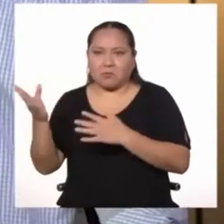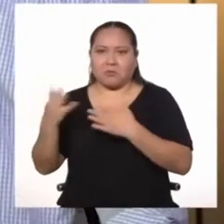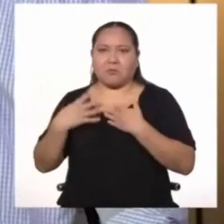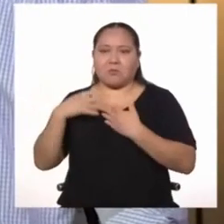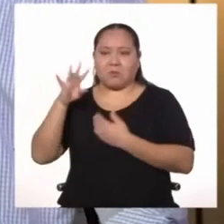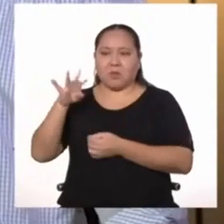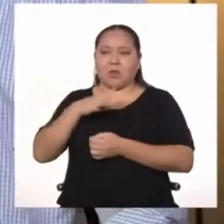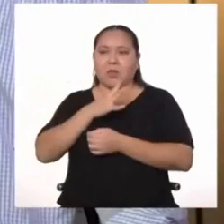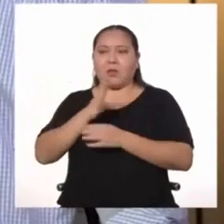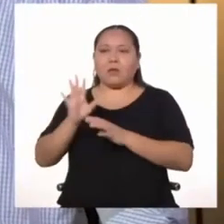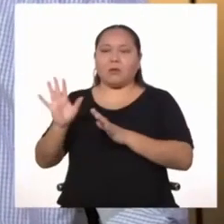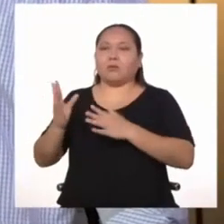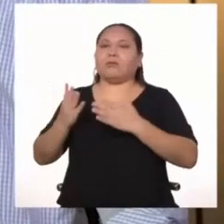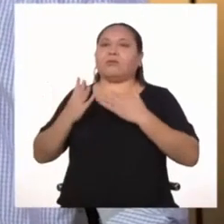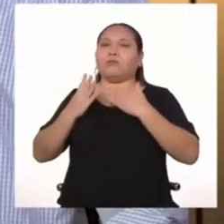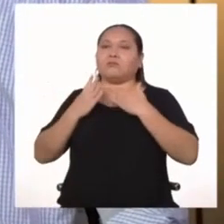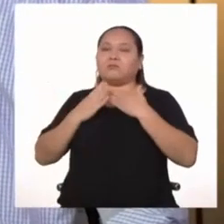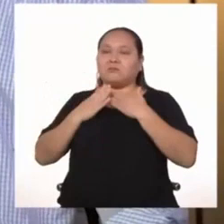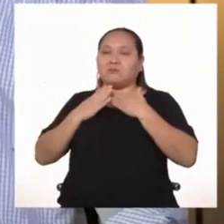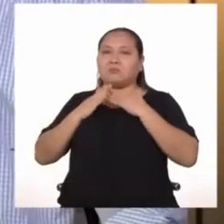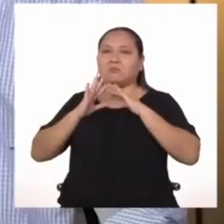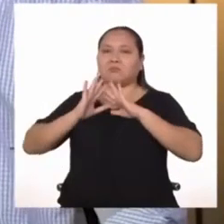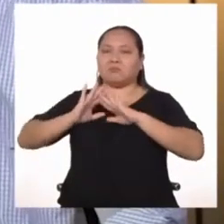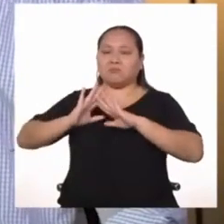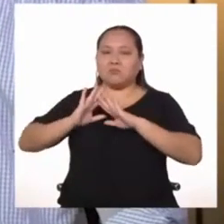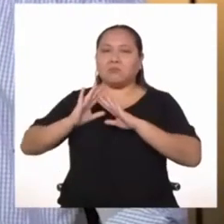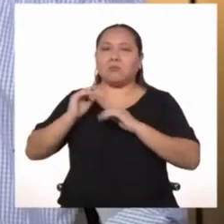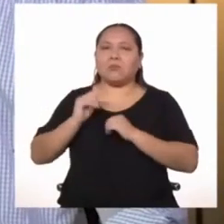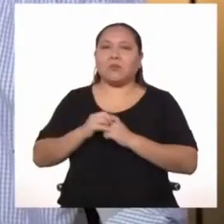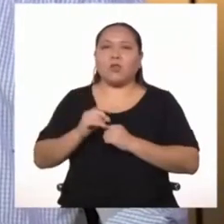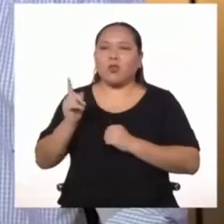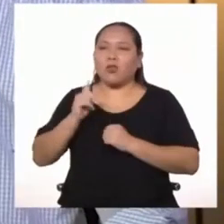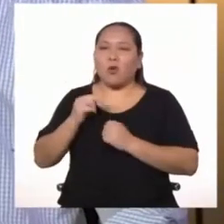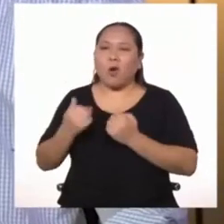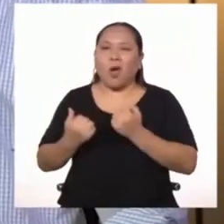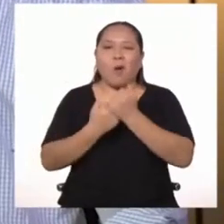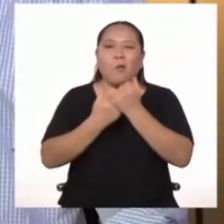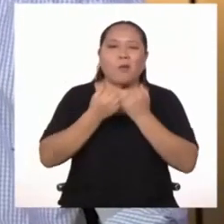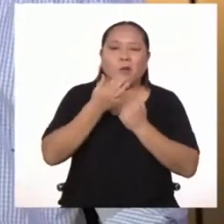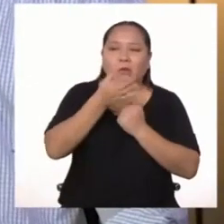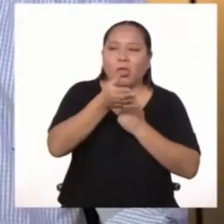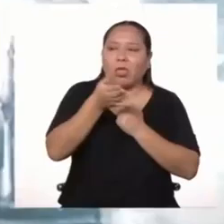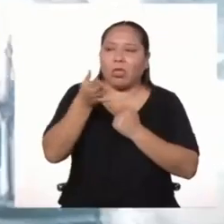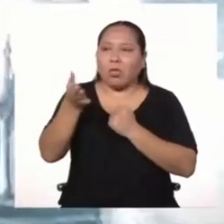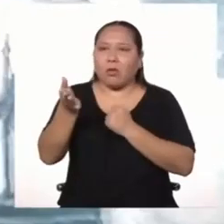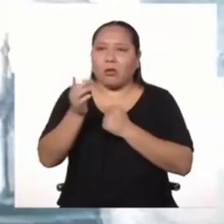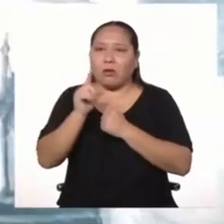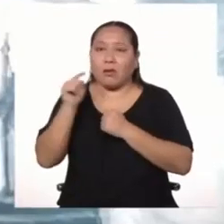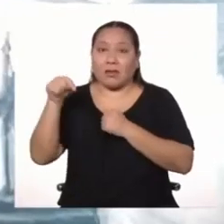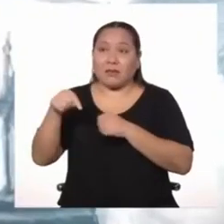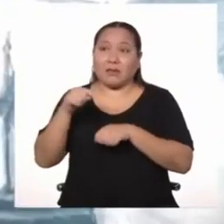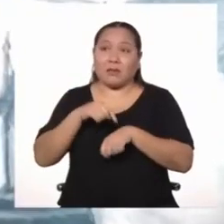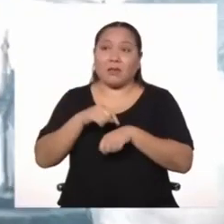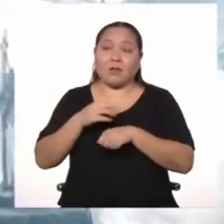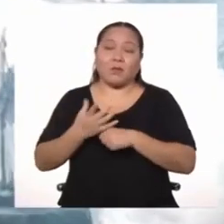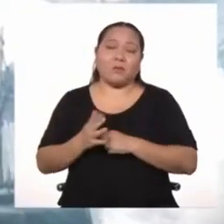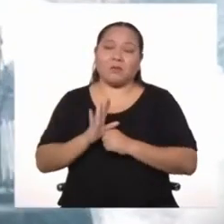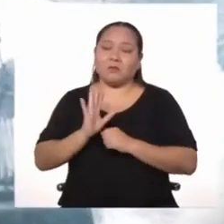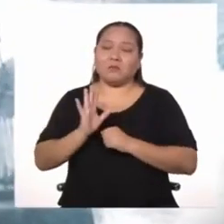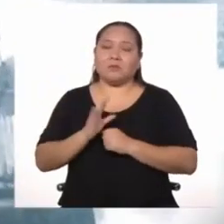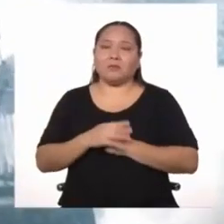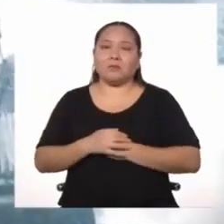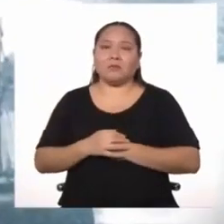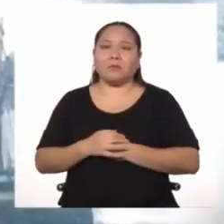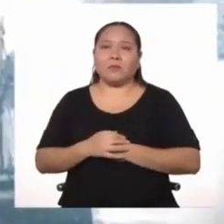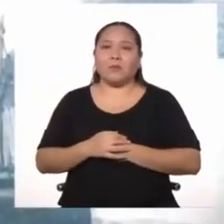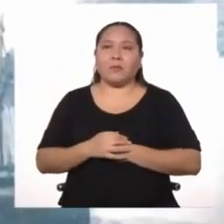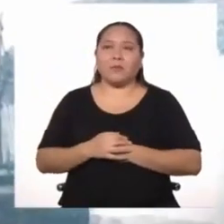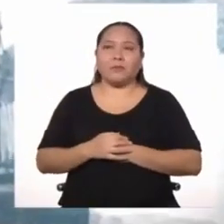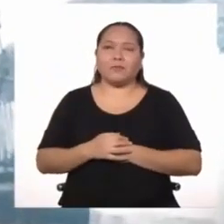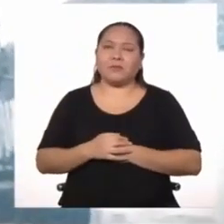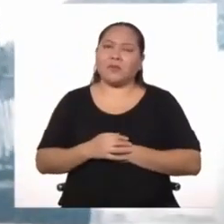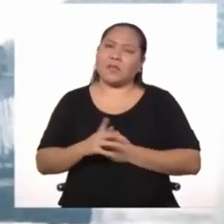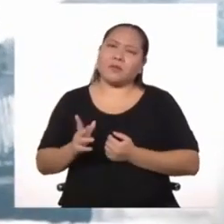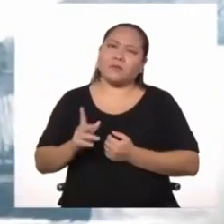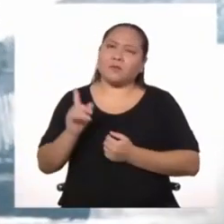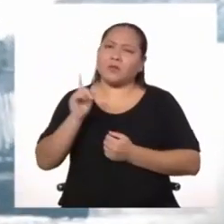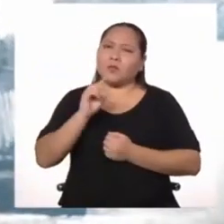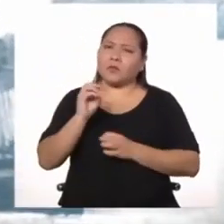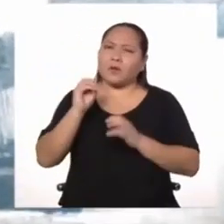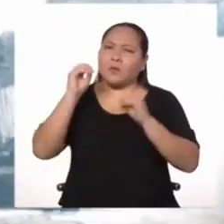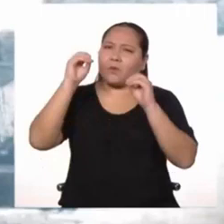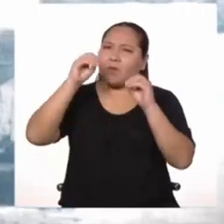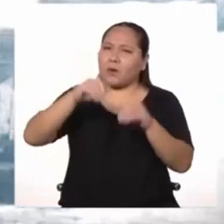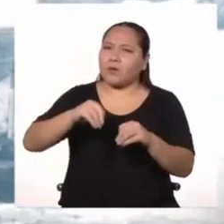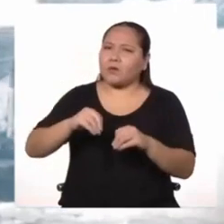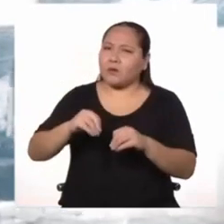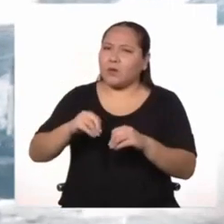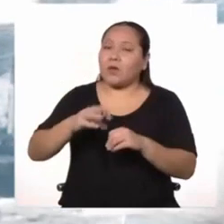querer favorecer a determinado país en ese momento. Poco se ha resaltado